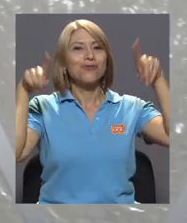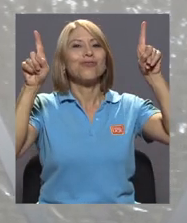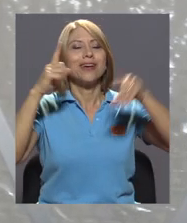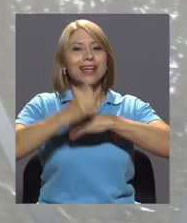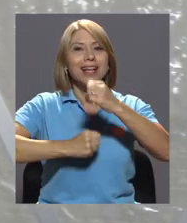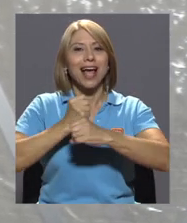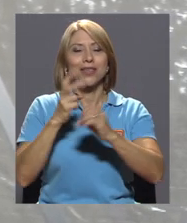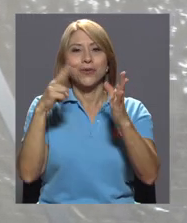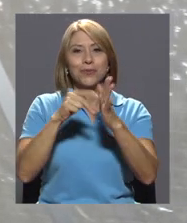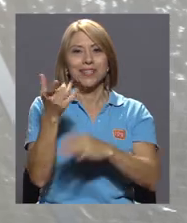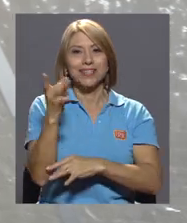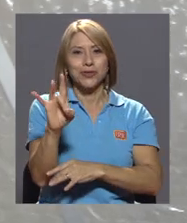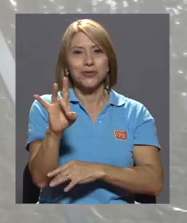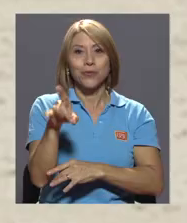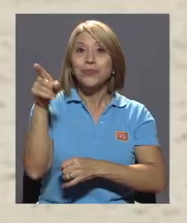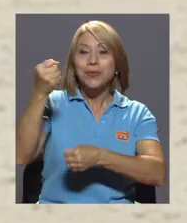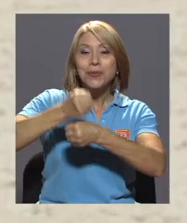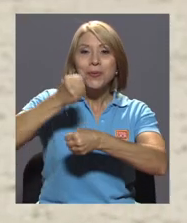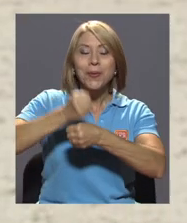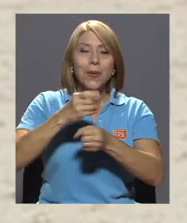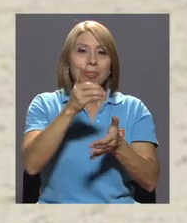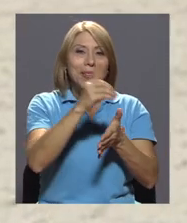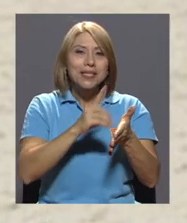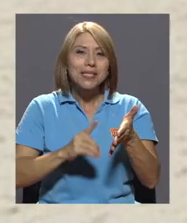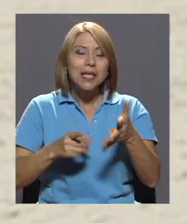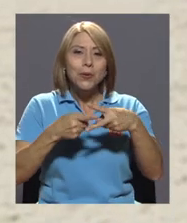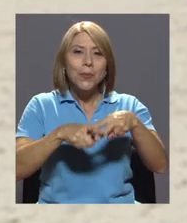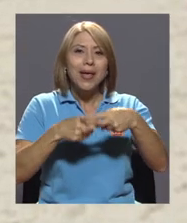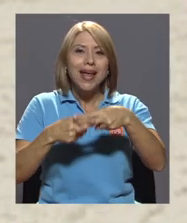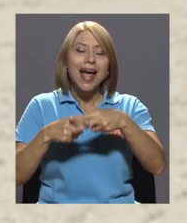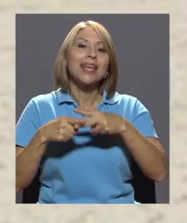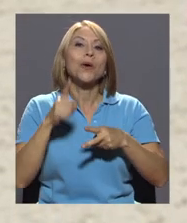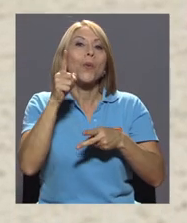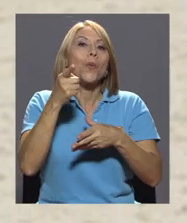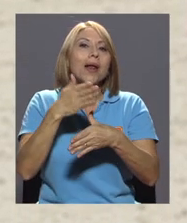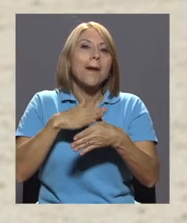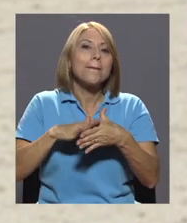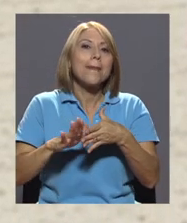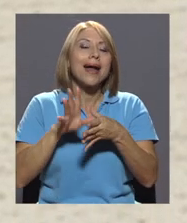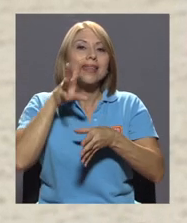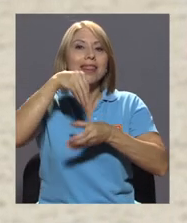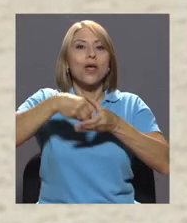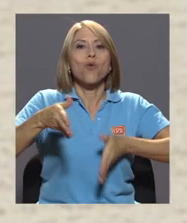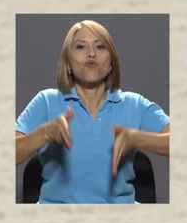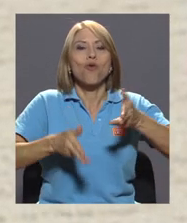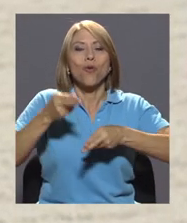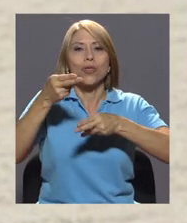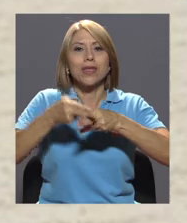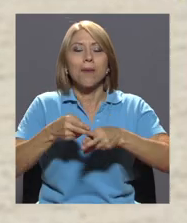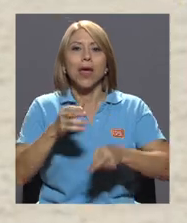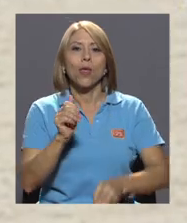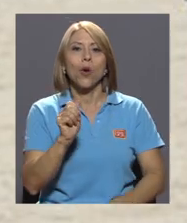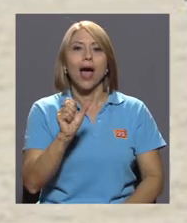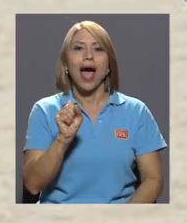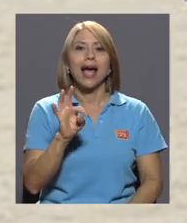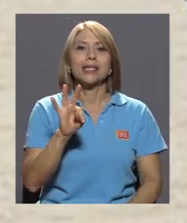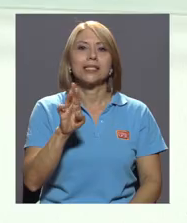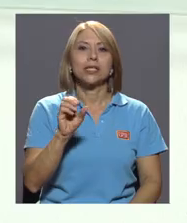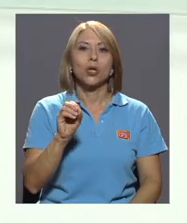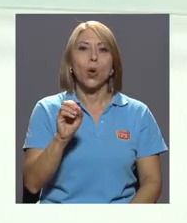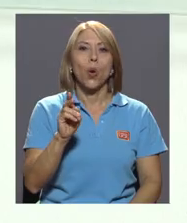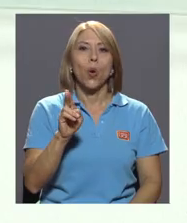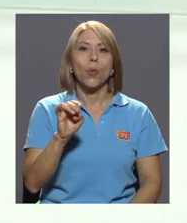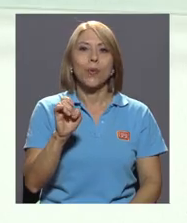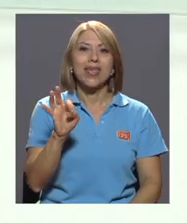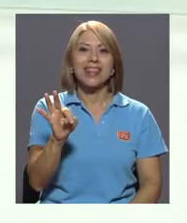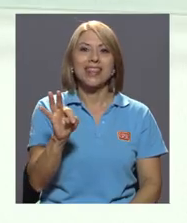2018. Allí trabajó en el diseño mecánico de una de las partes de un robot llamado Astrobeat. En NASA,